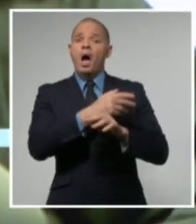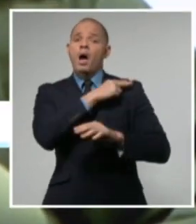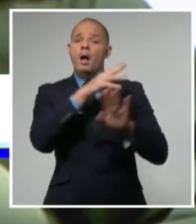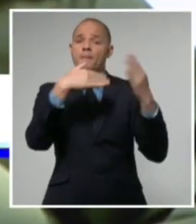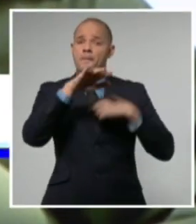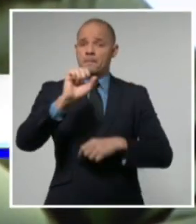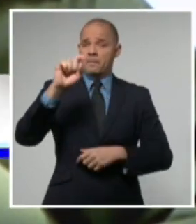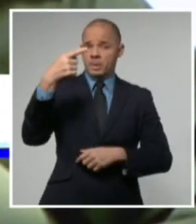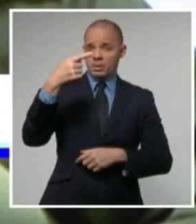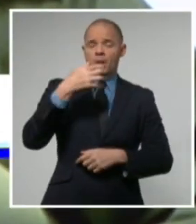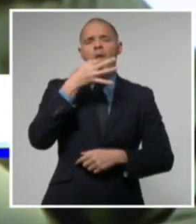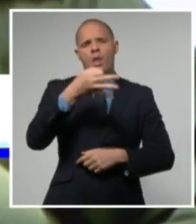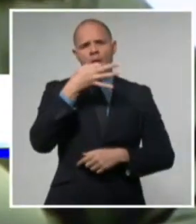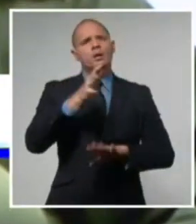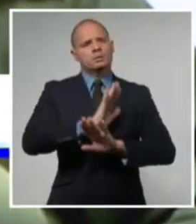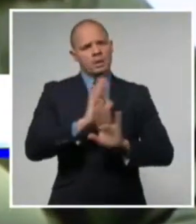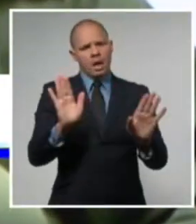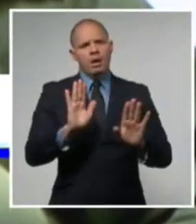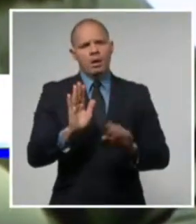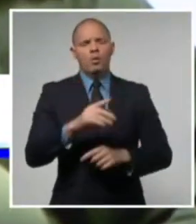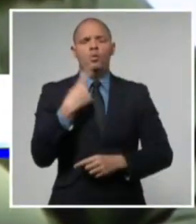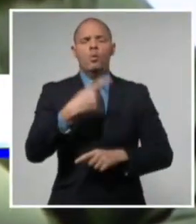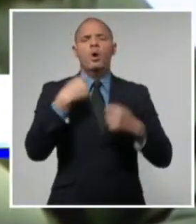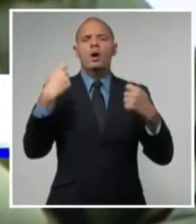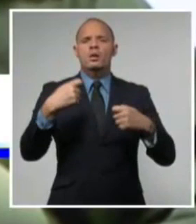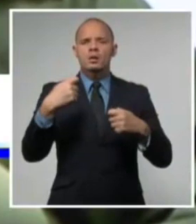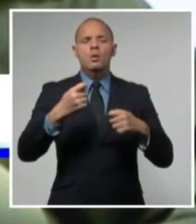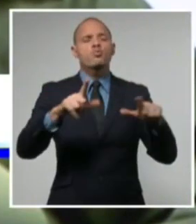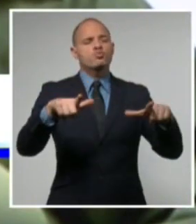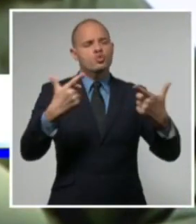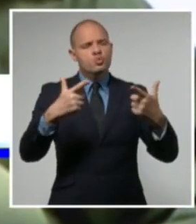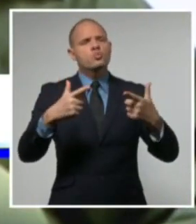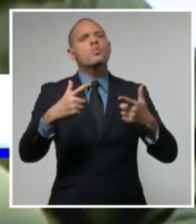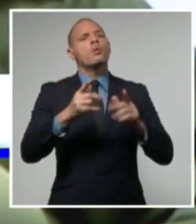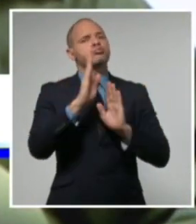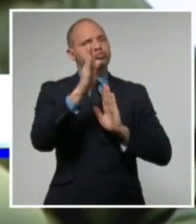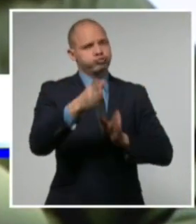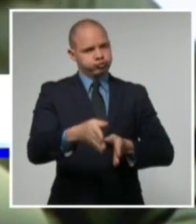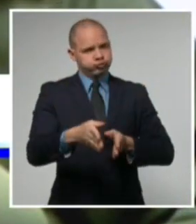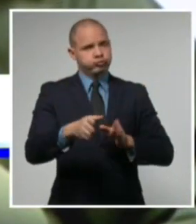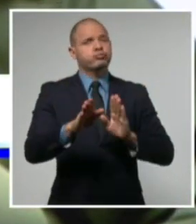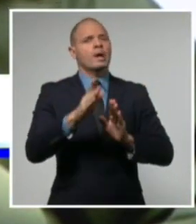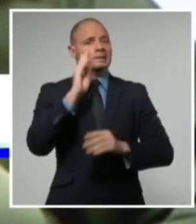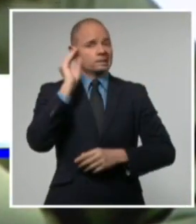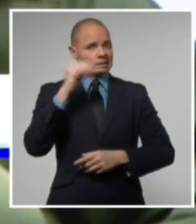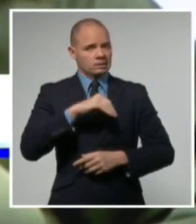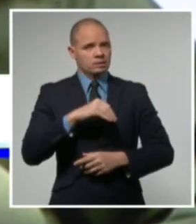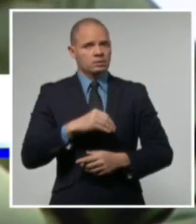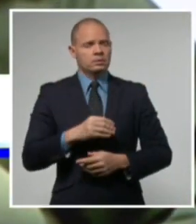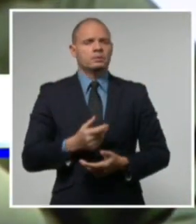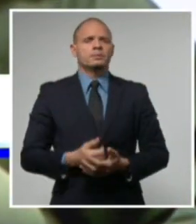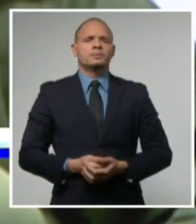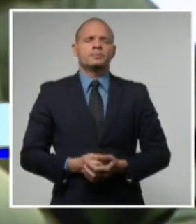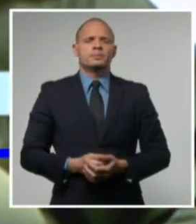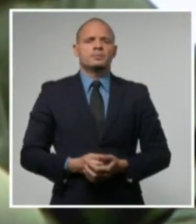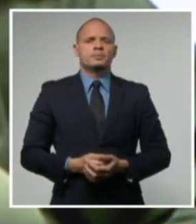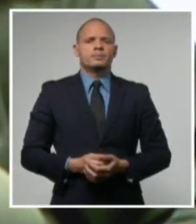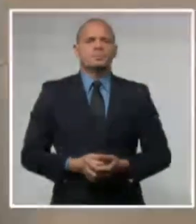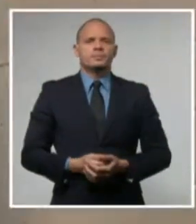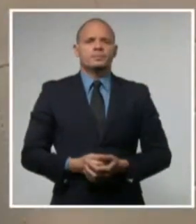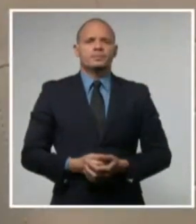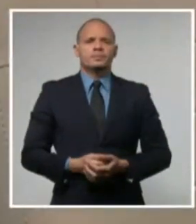distingue en adelante, la responsabilidad, la actuación disciplinada, porque sabemos la complejidad